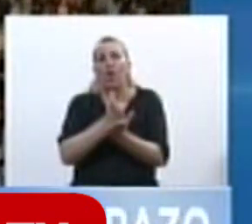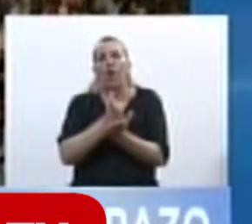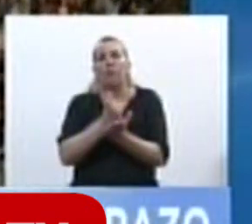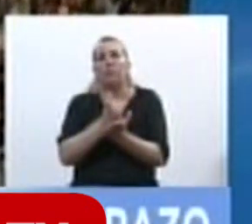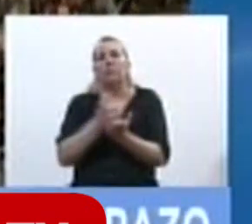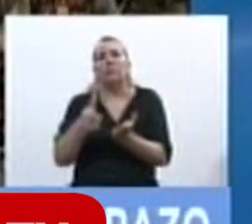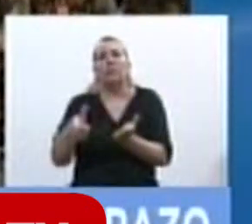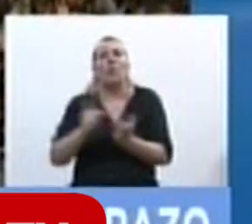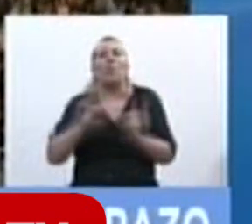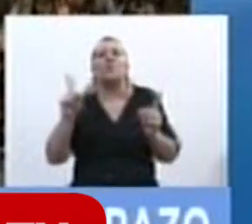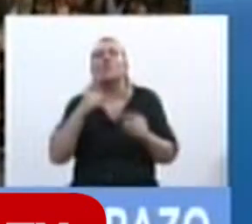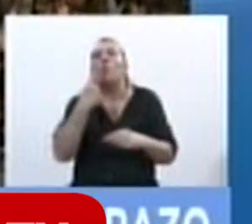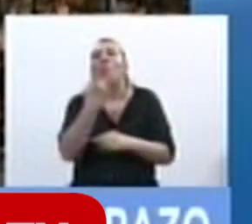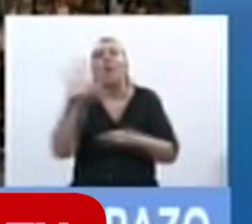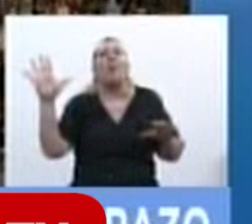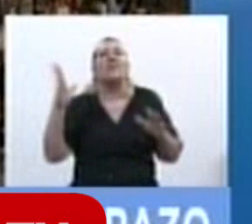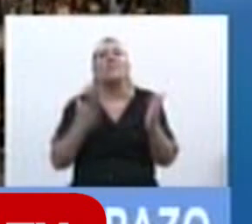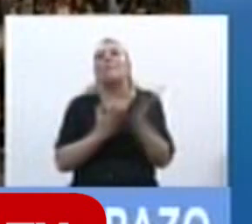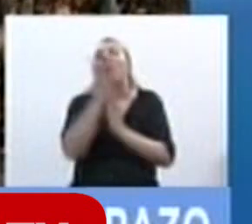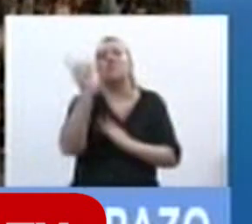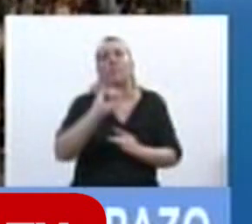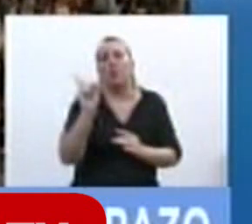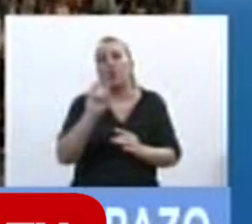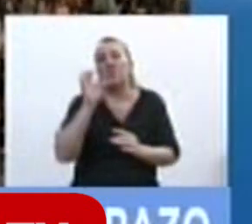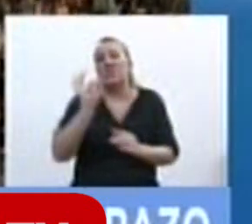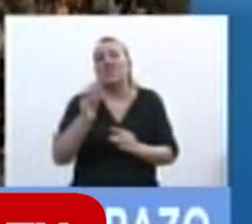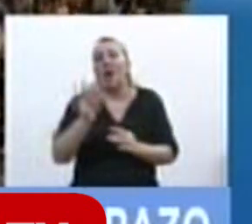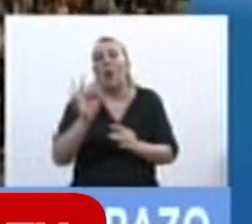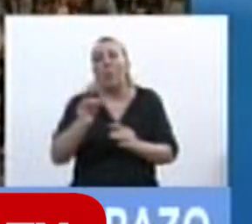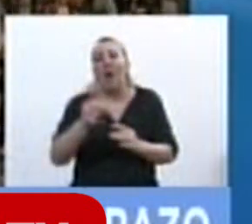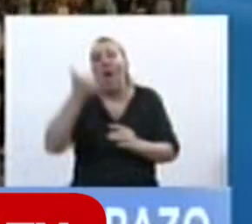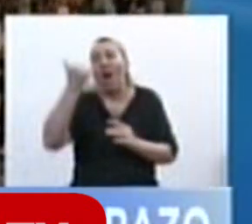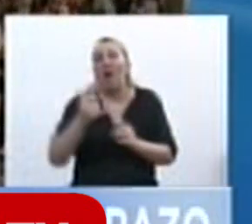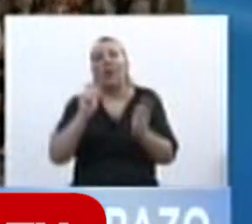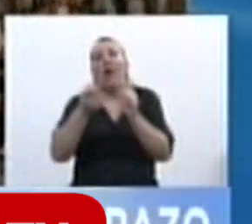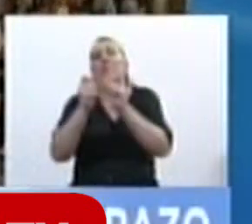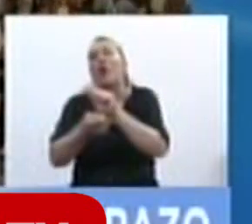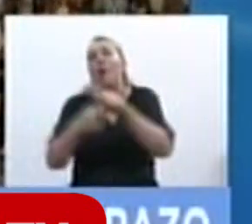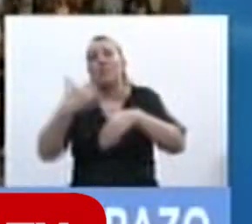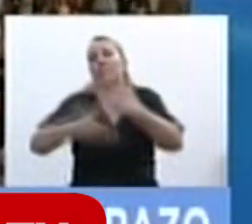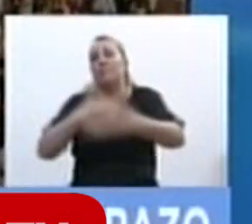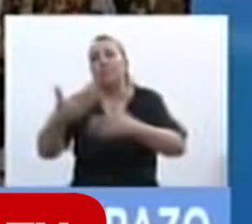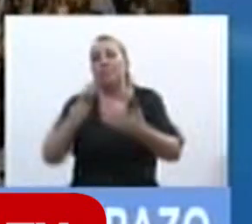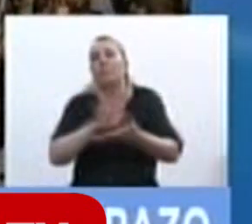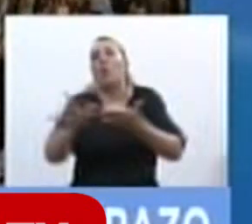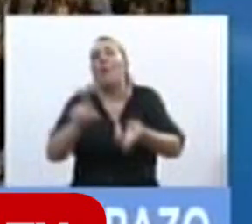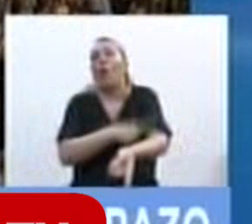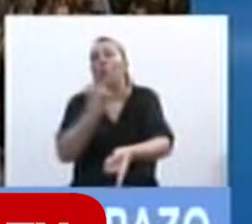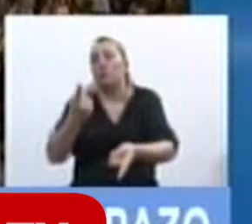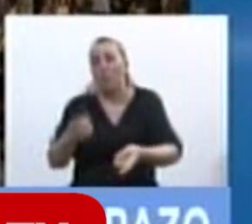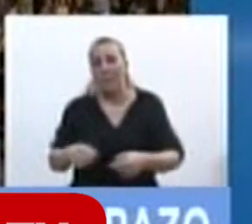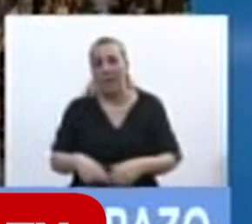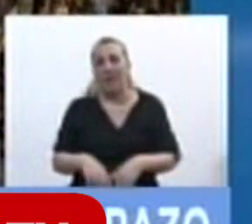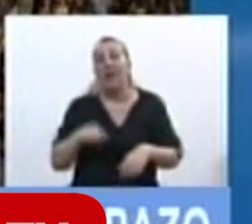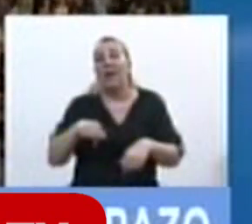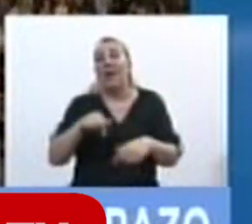que esté dado de una vez y para siempre, sino, como sabemos, está abierto a estas nuevas formas de las costumbres. Y en